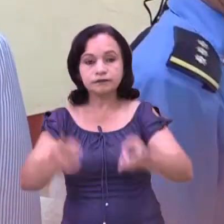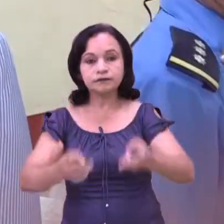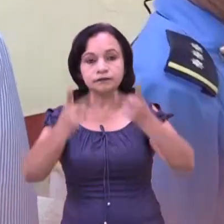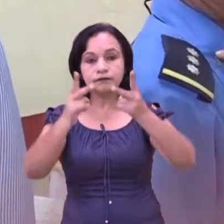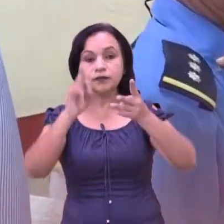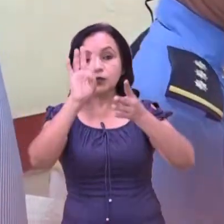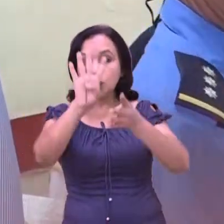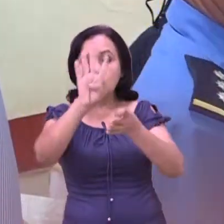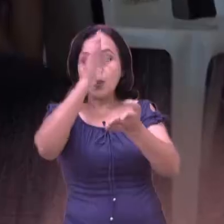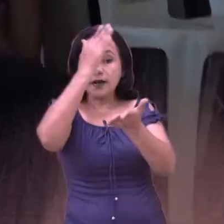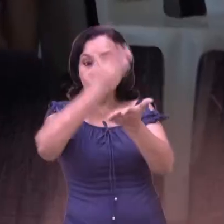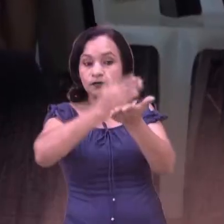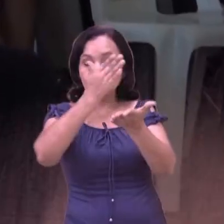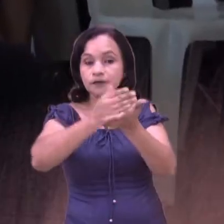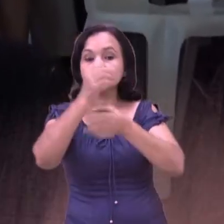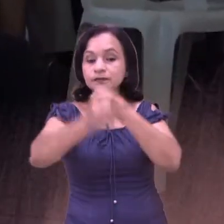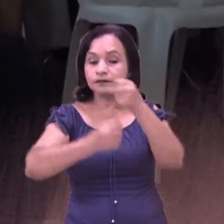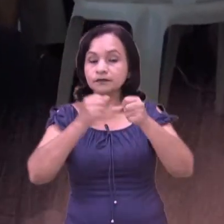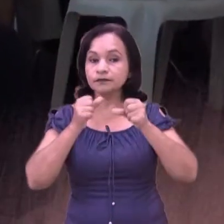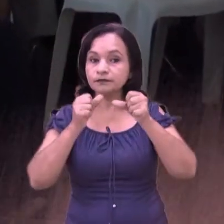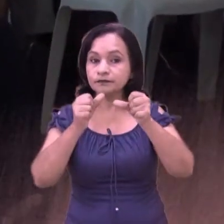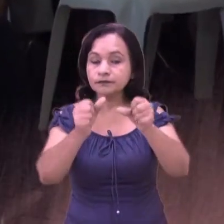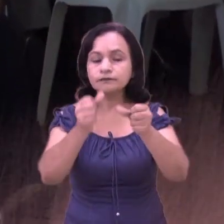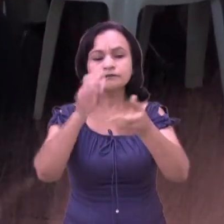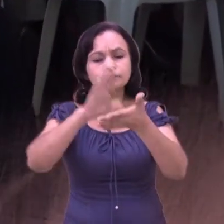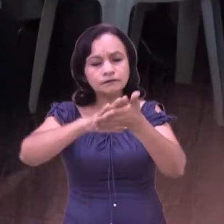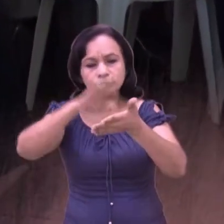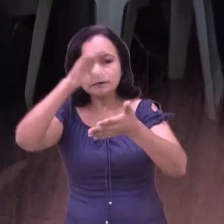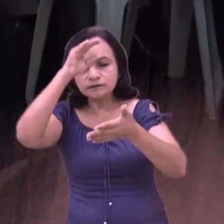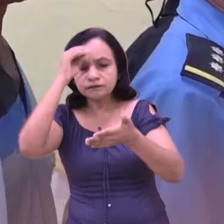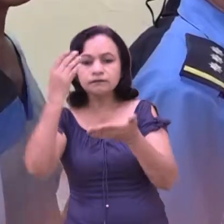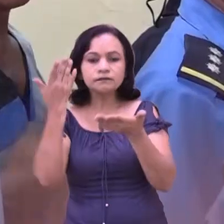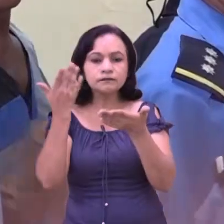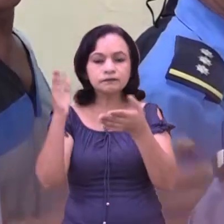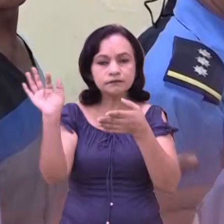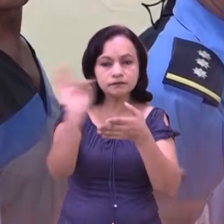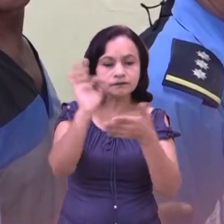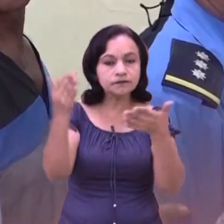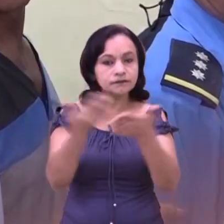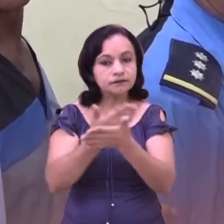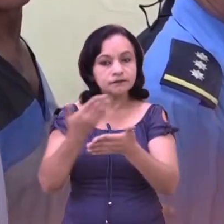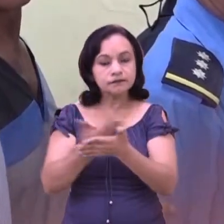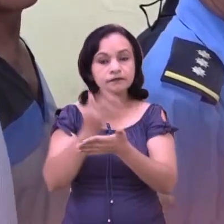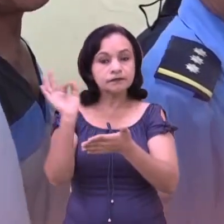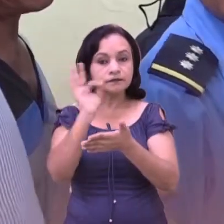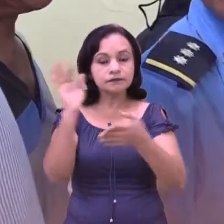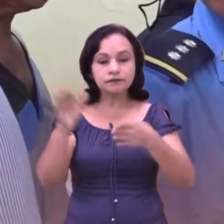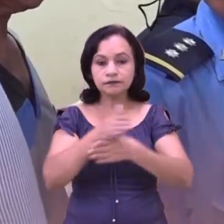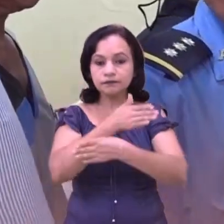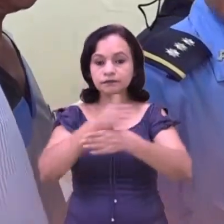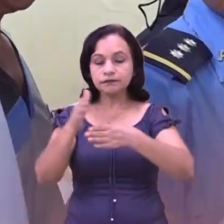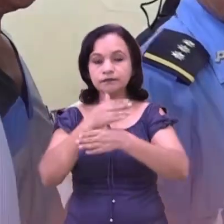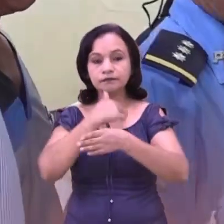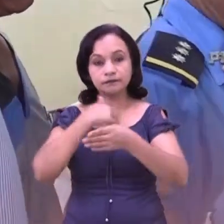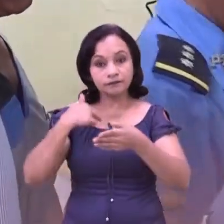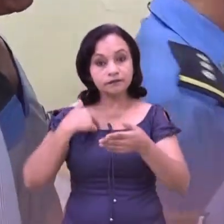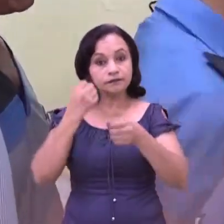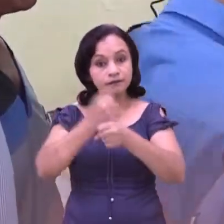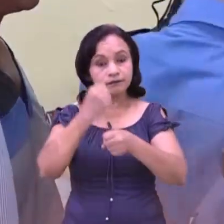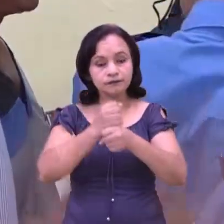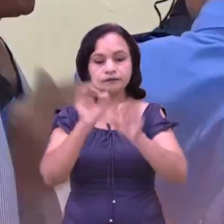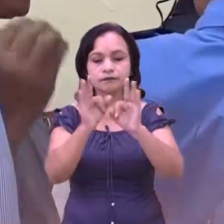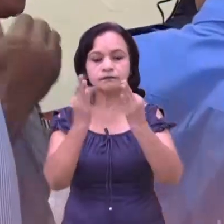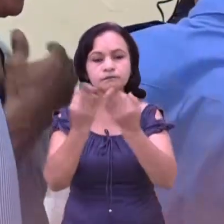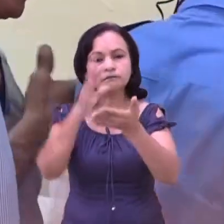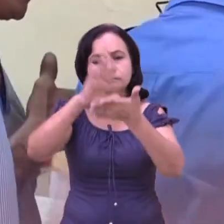realizamos cuatro veces al año. Vamos a seguir reforzándolos con conocimientos, con metodología, con maneras diferentes de hacer las cosas para